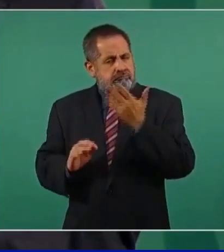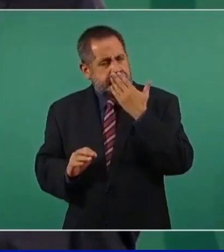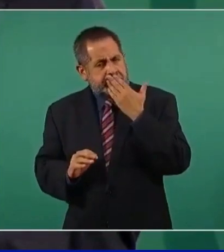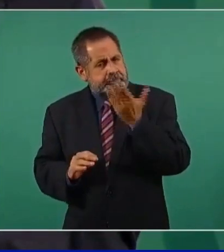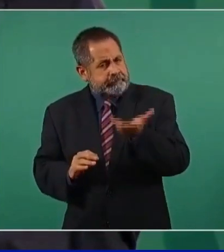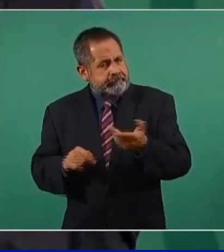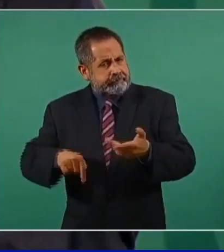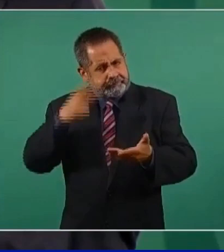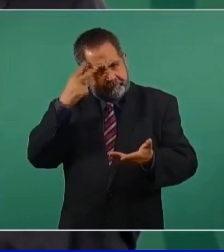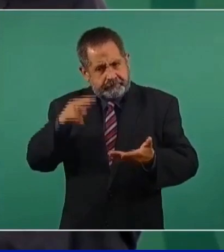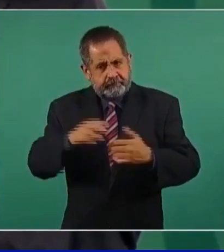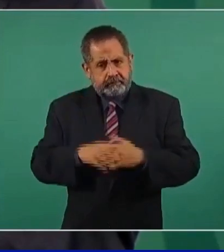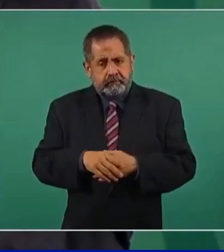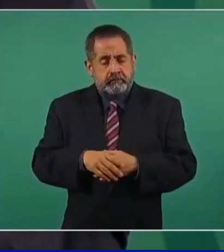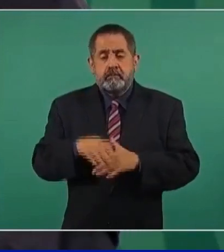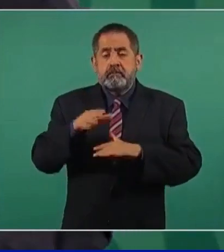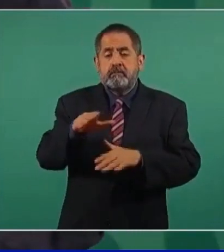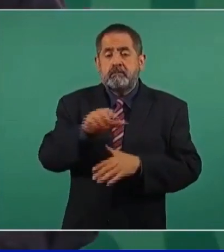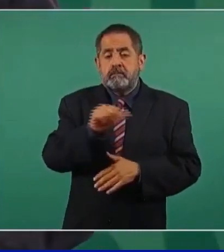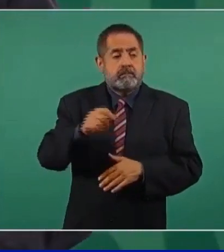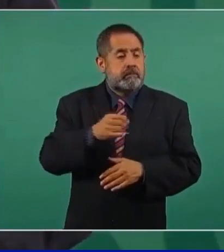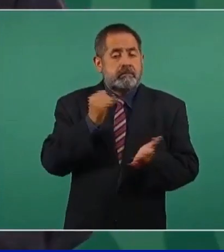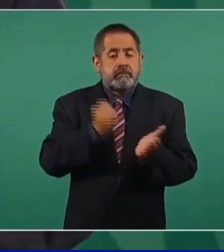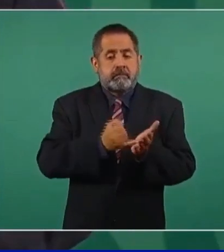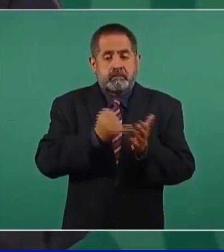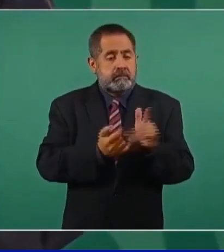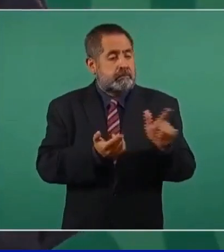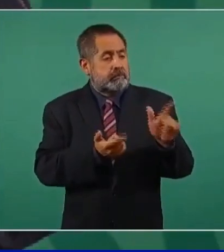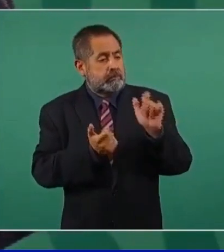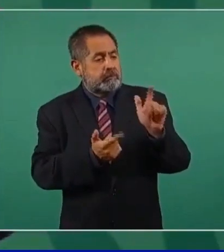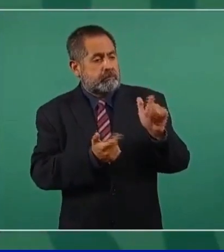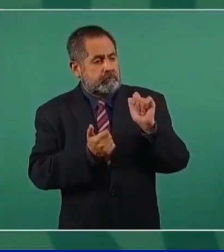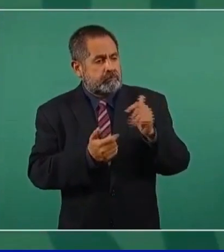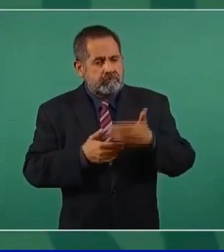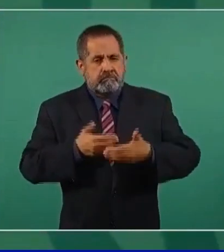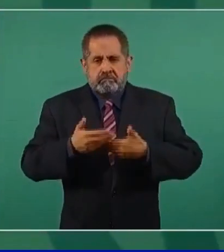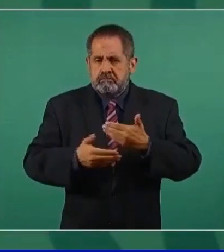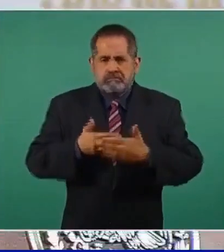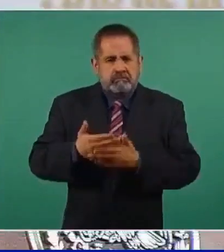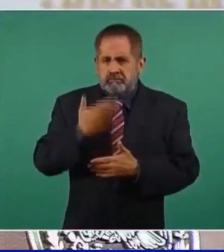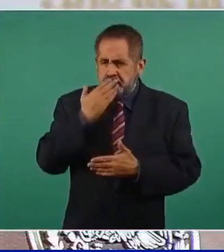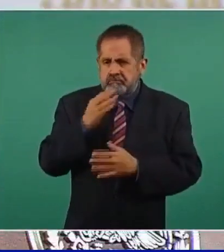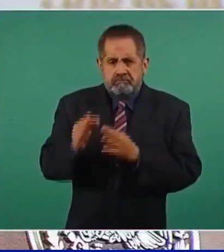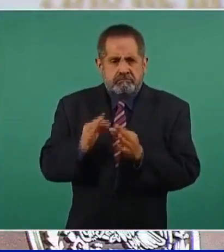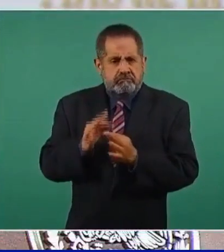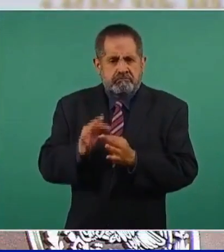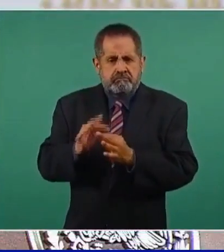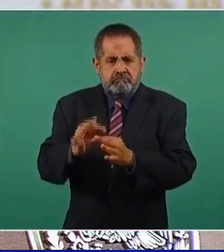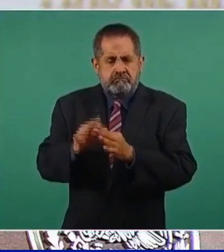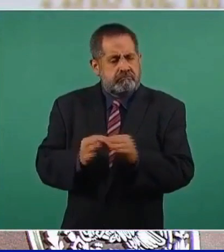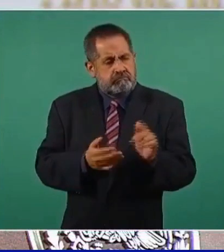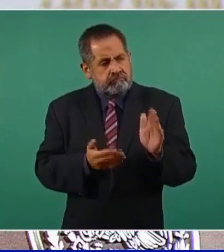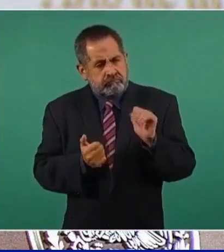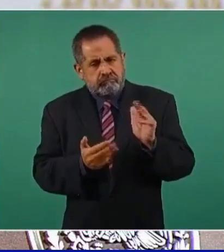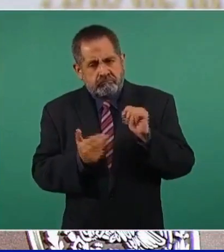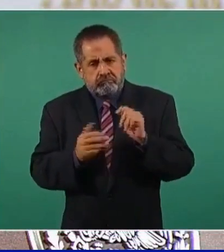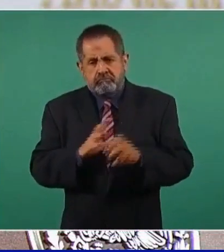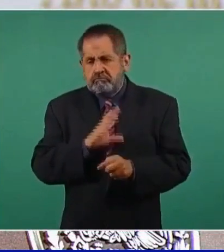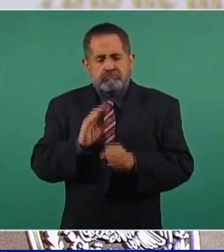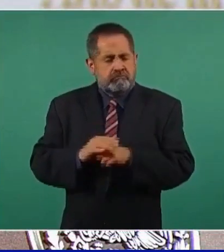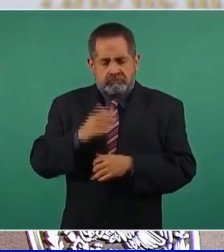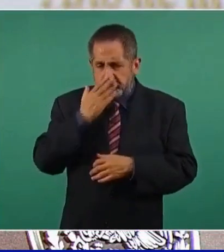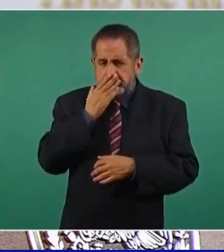recaudación vamos bien, vamos de acuerdo